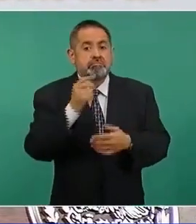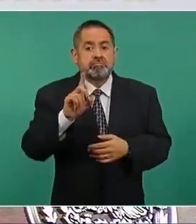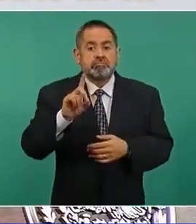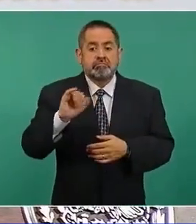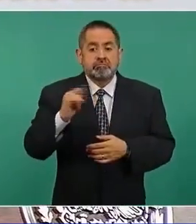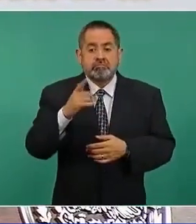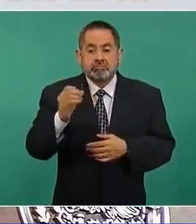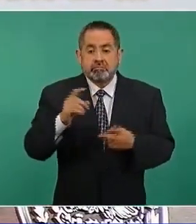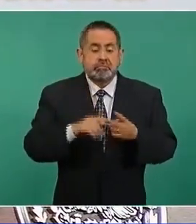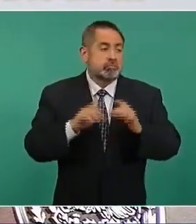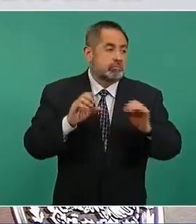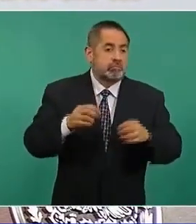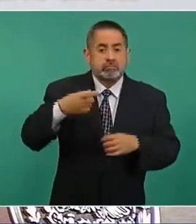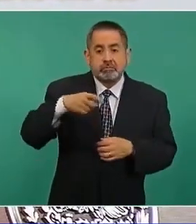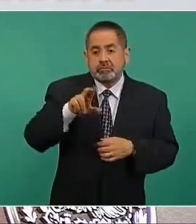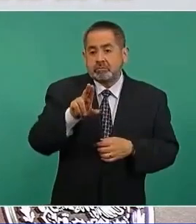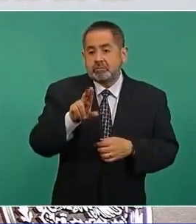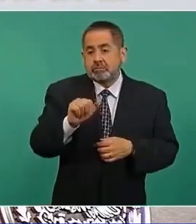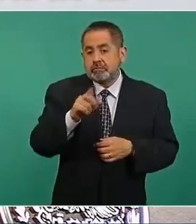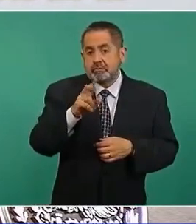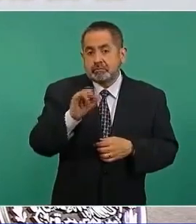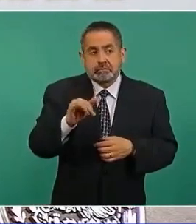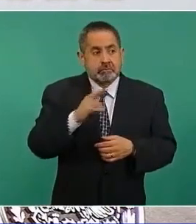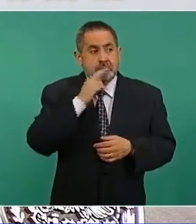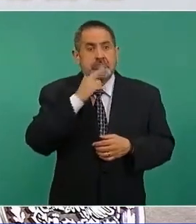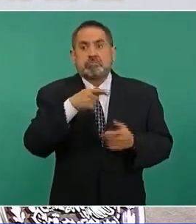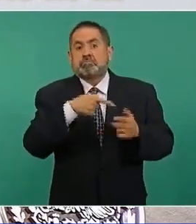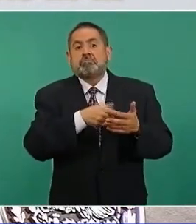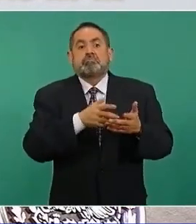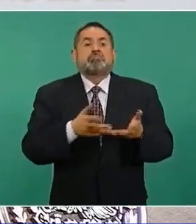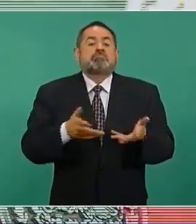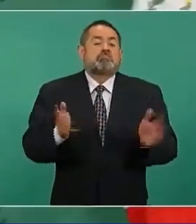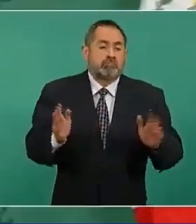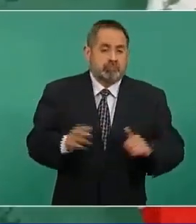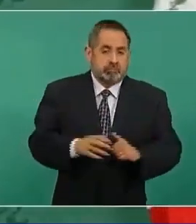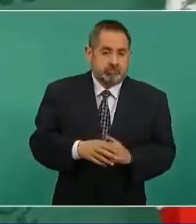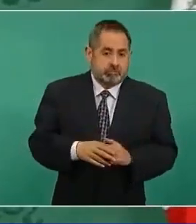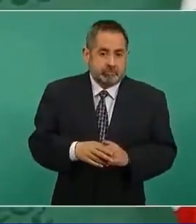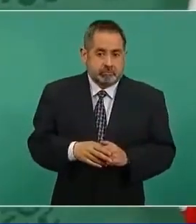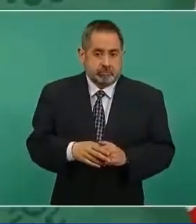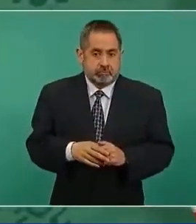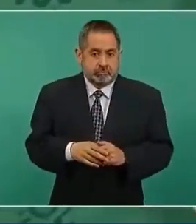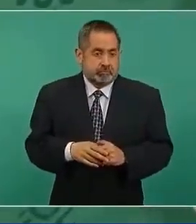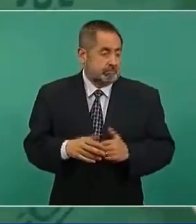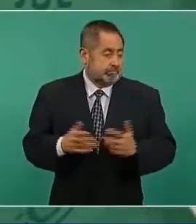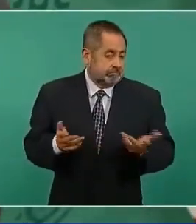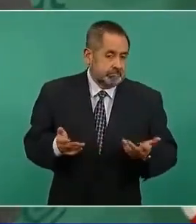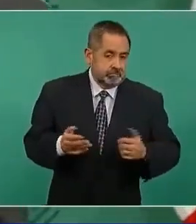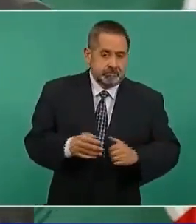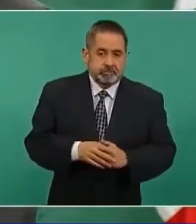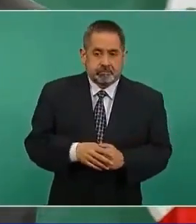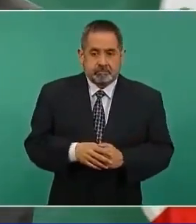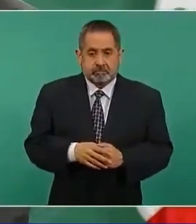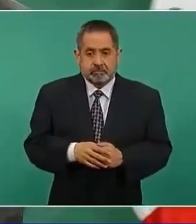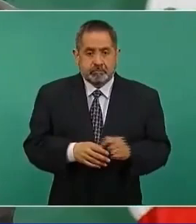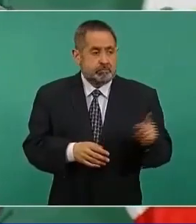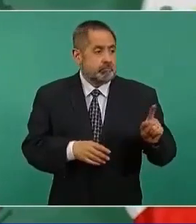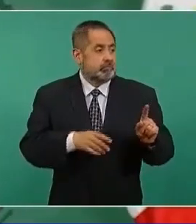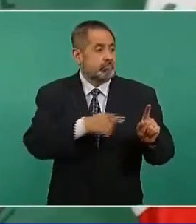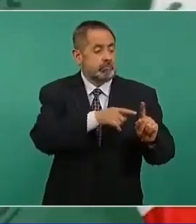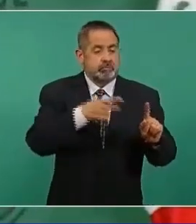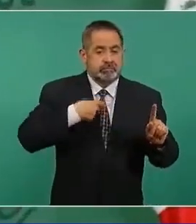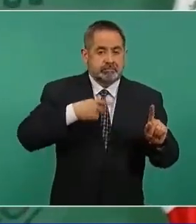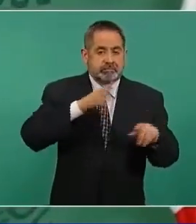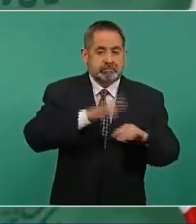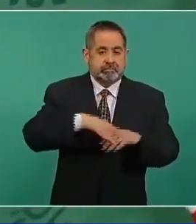o Cuadri, no porque el señor tiene más dinero,